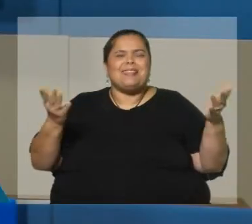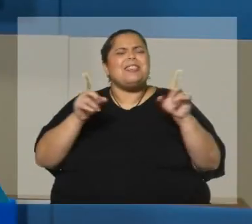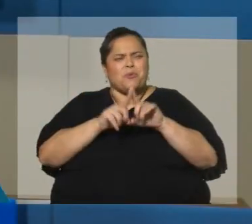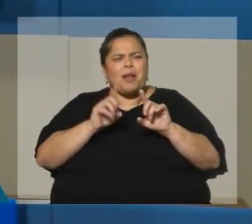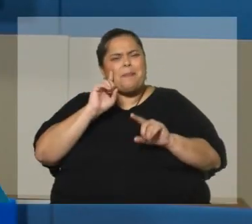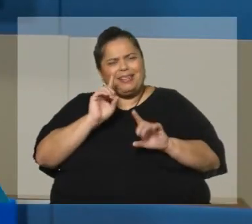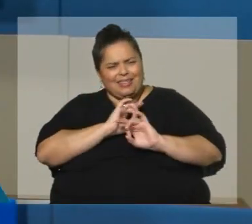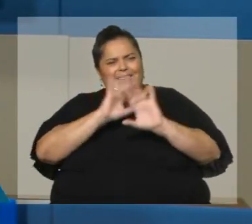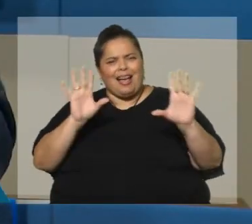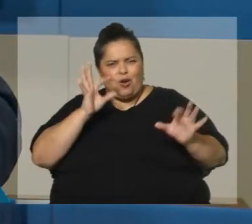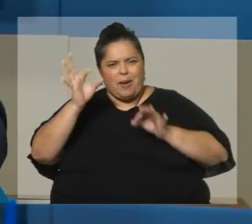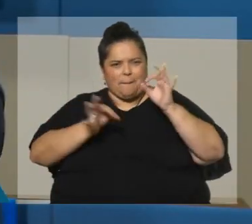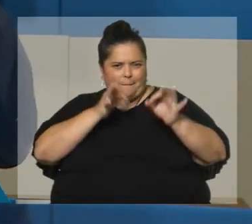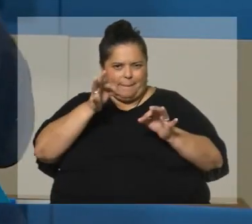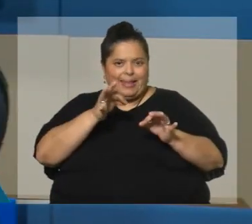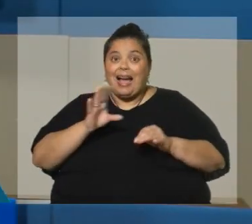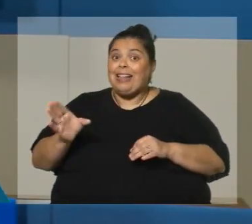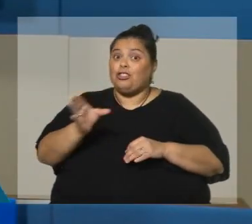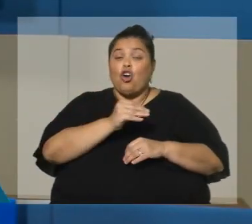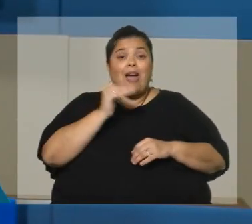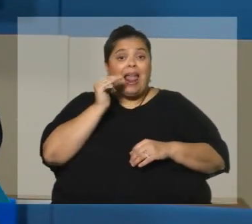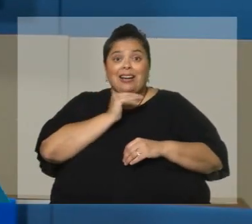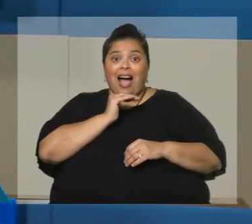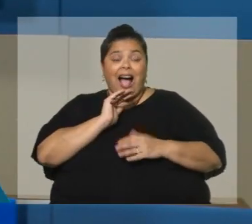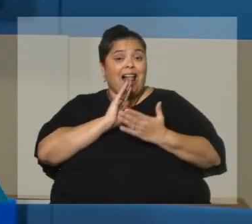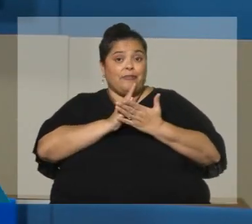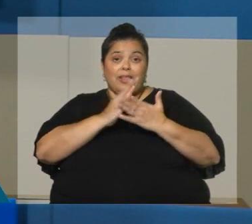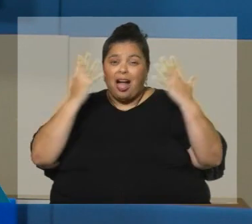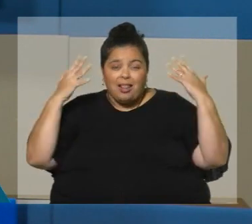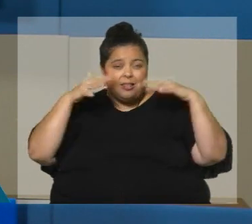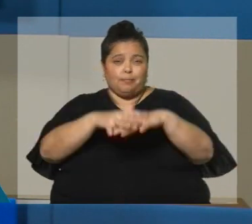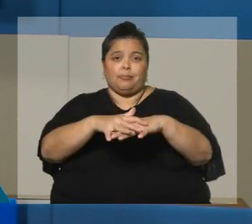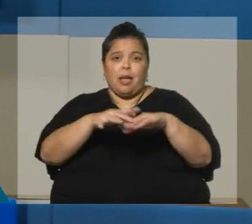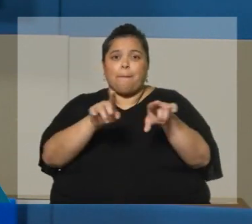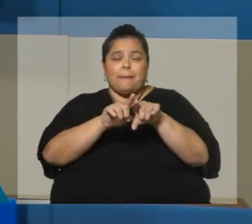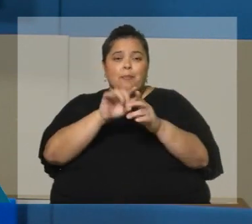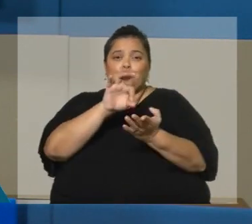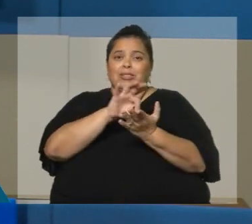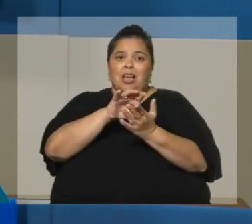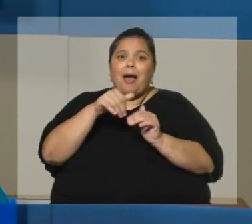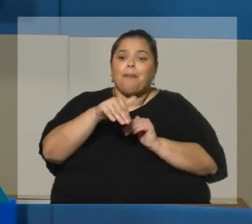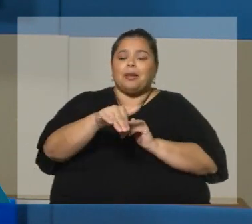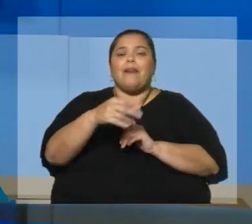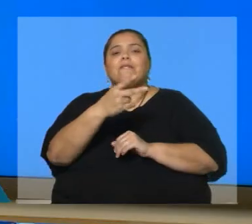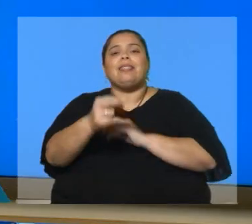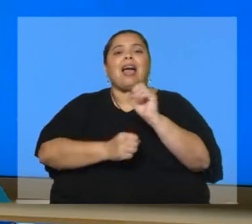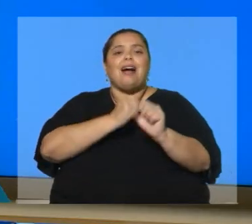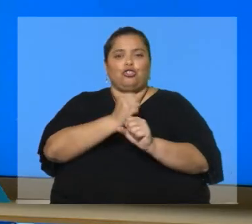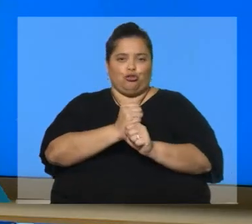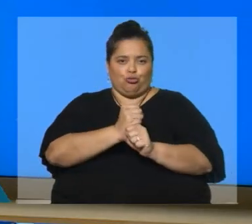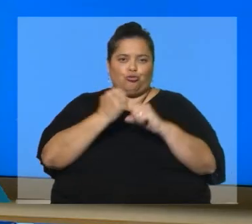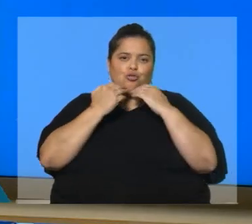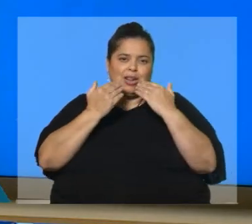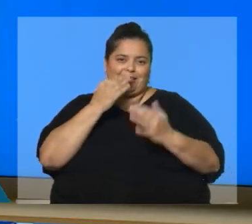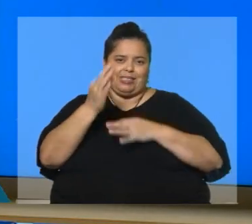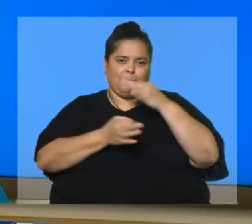quedó explicado. Todas las cajas convergen hacia el mismo régimen en un periodo de 20 años. gracias de nuevo por las